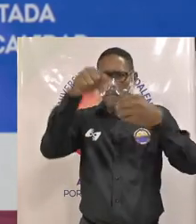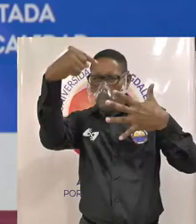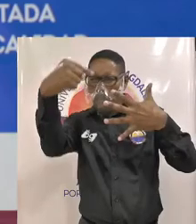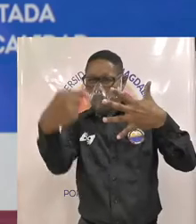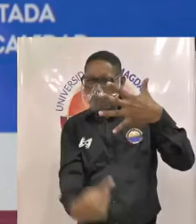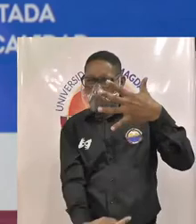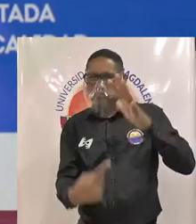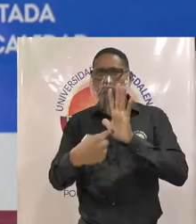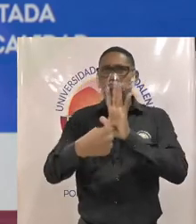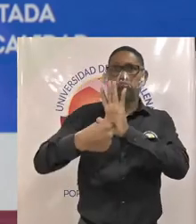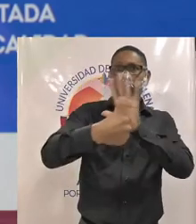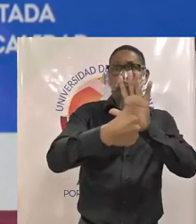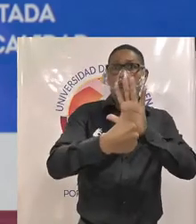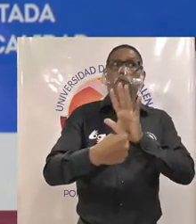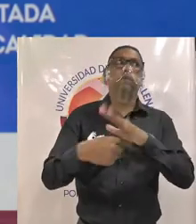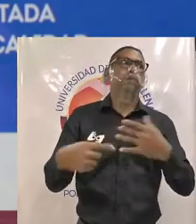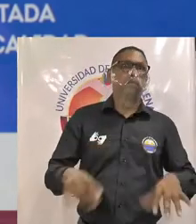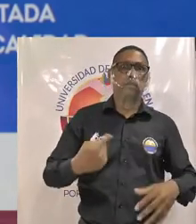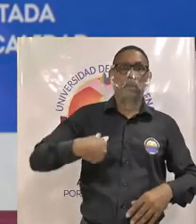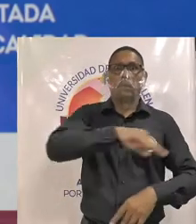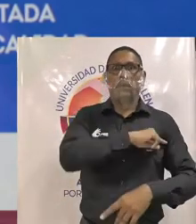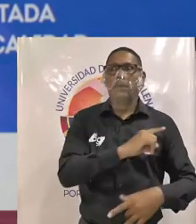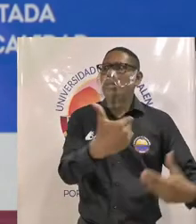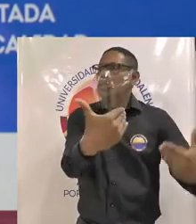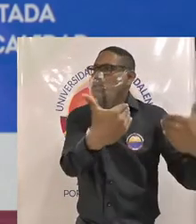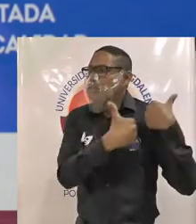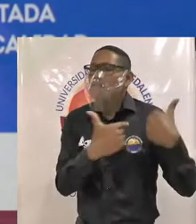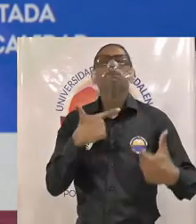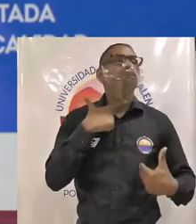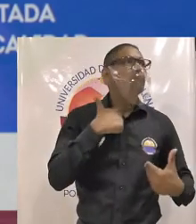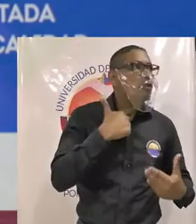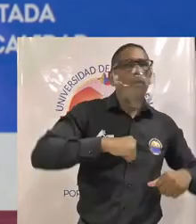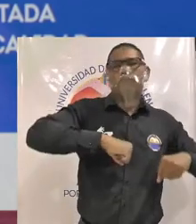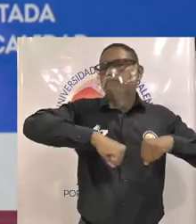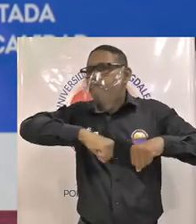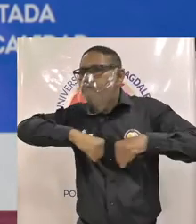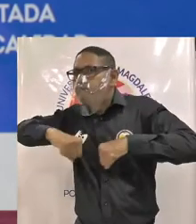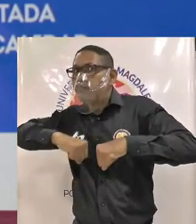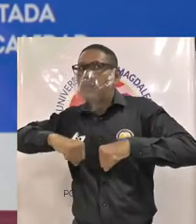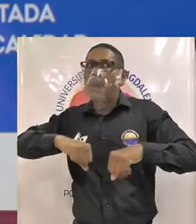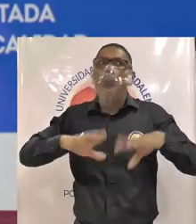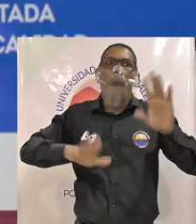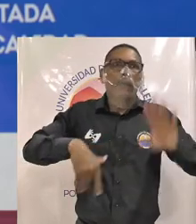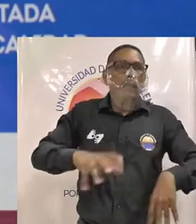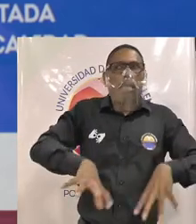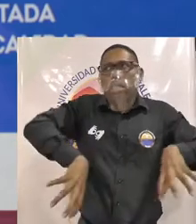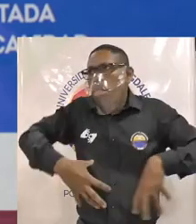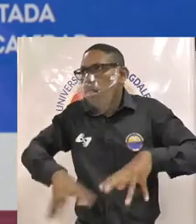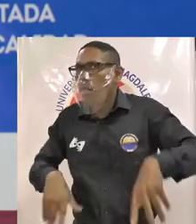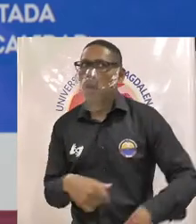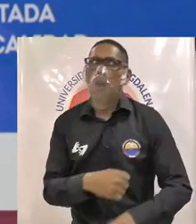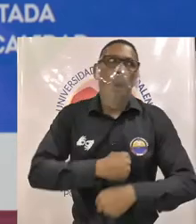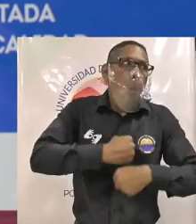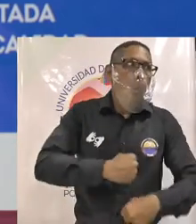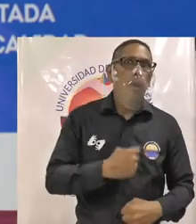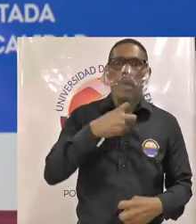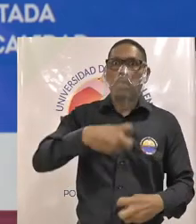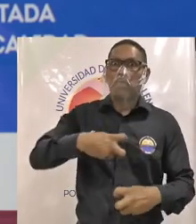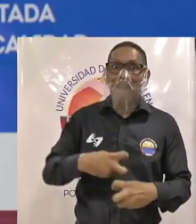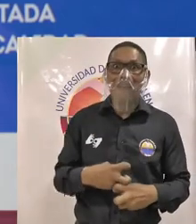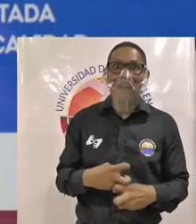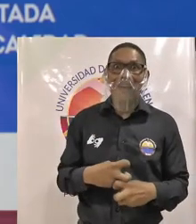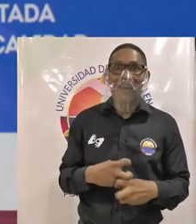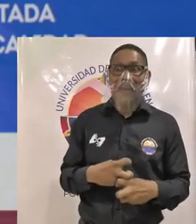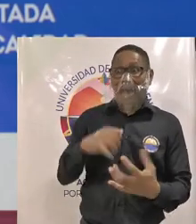todos tenemos una carga que nos gusta hacer muchas actividades pero que a veces nos desgastamos mucho entonces queremos que